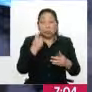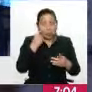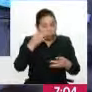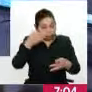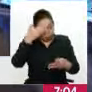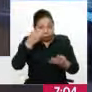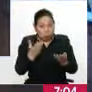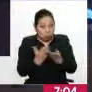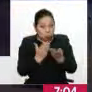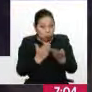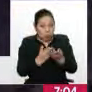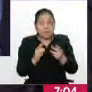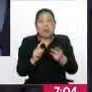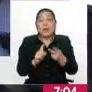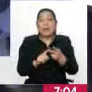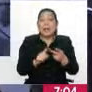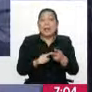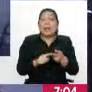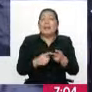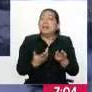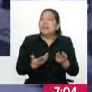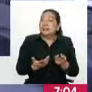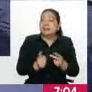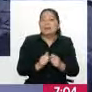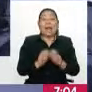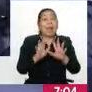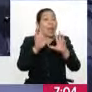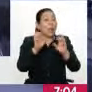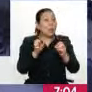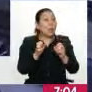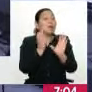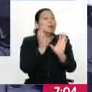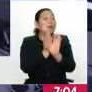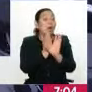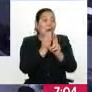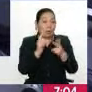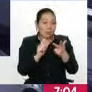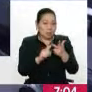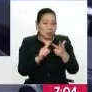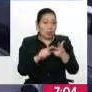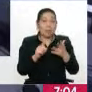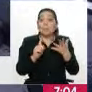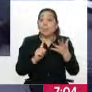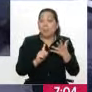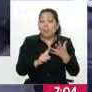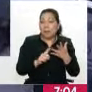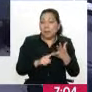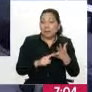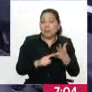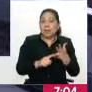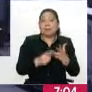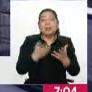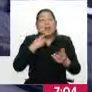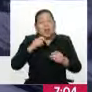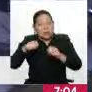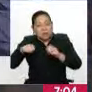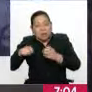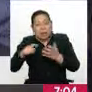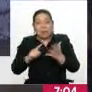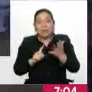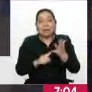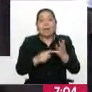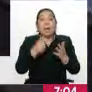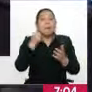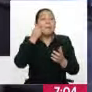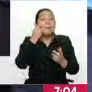conocimiento, están también lo que va a ser la evaluación psicológica, luego psicotécnica y viene una